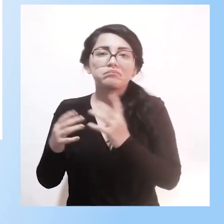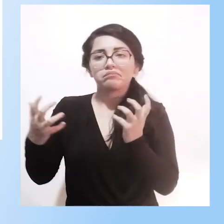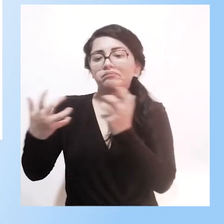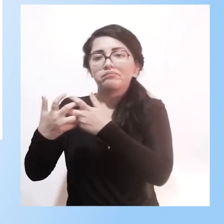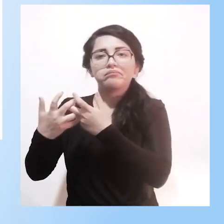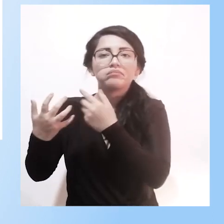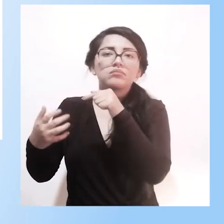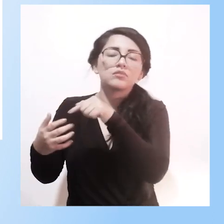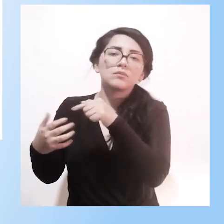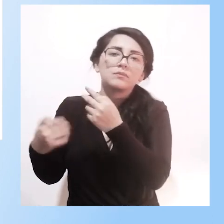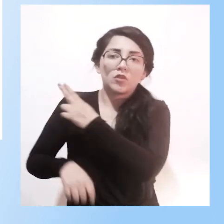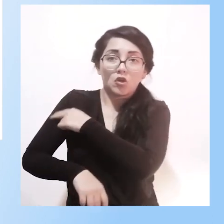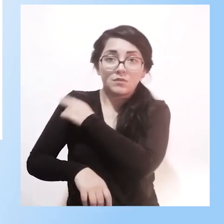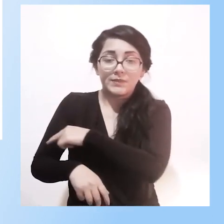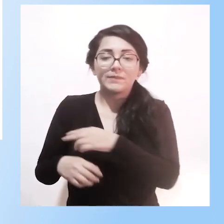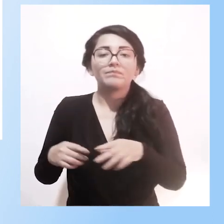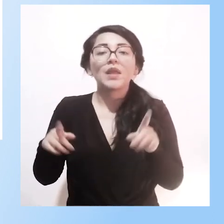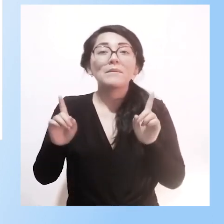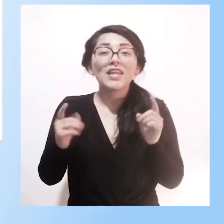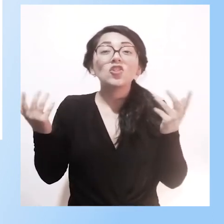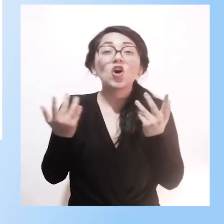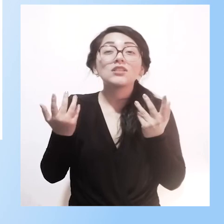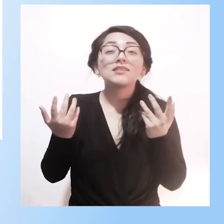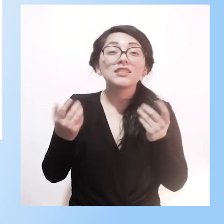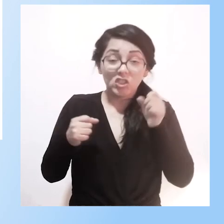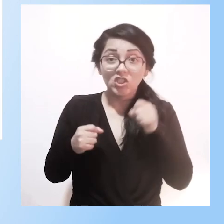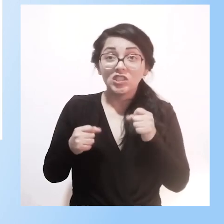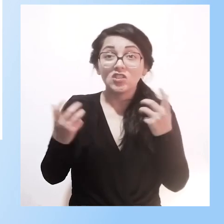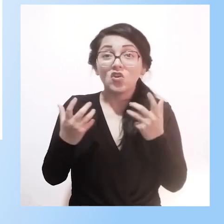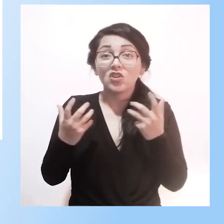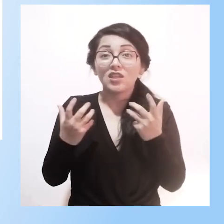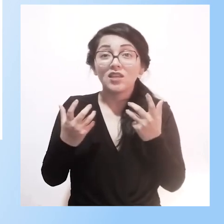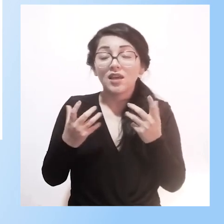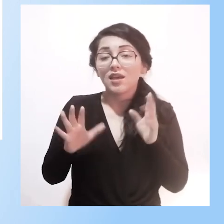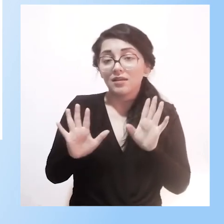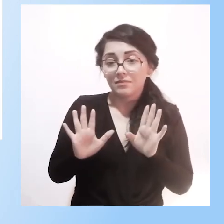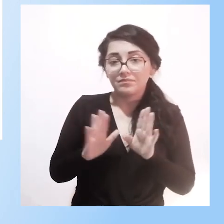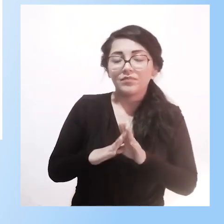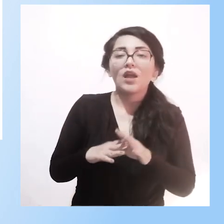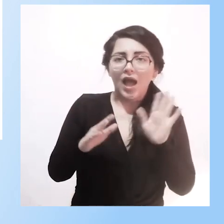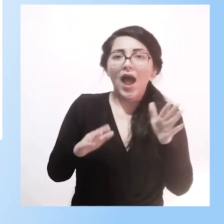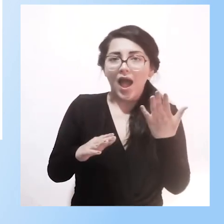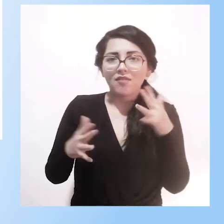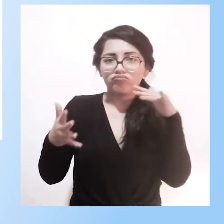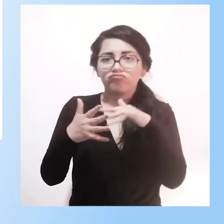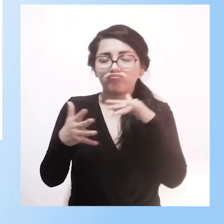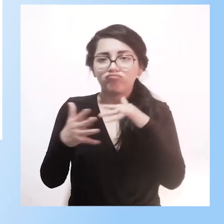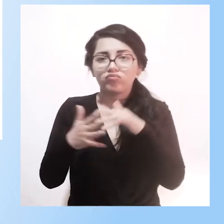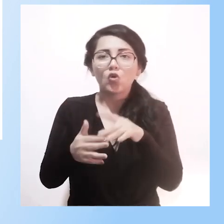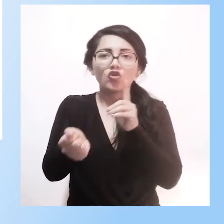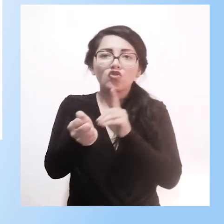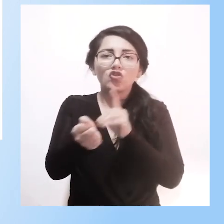Y después aprovechamos toda la gama que sí tenemos de posgrados que son múltiples y son de